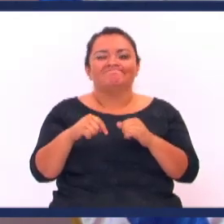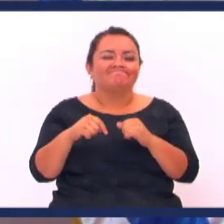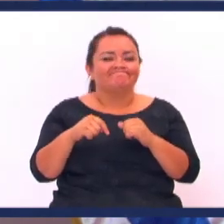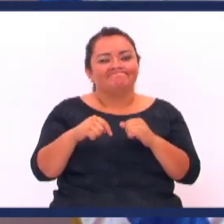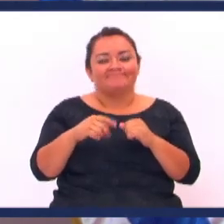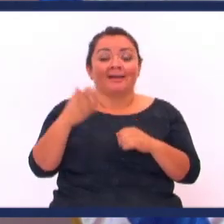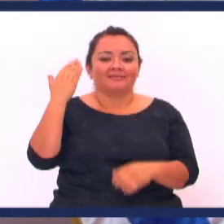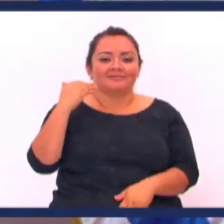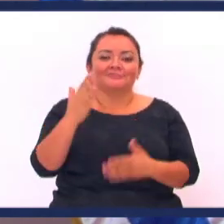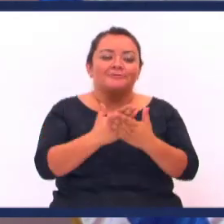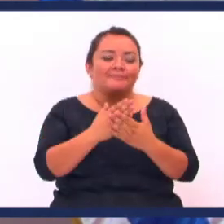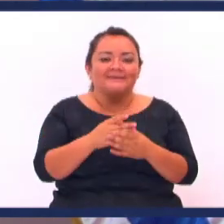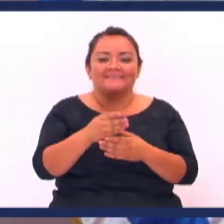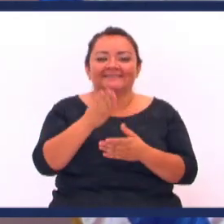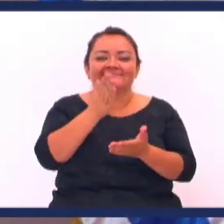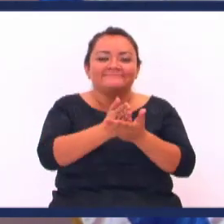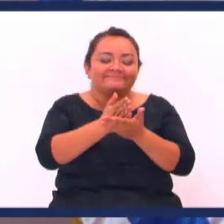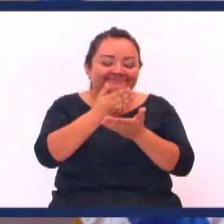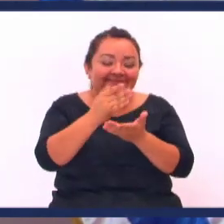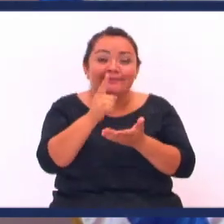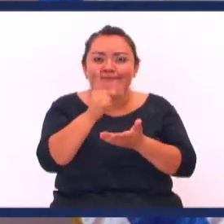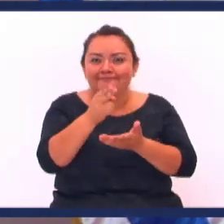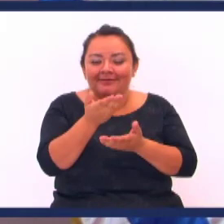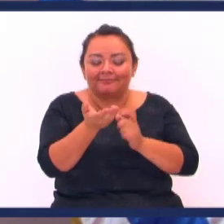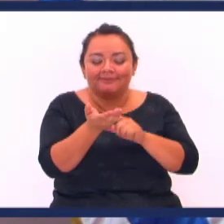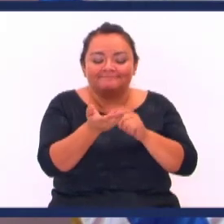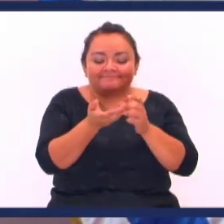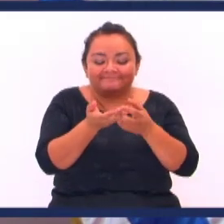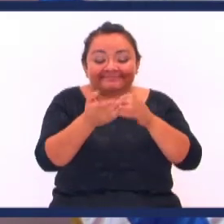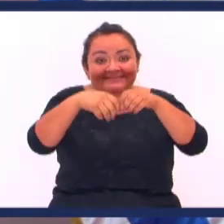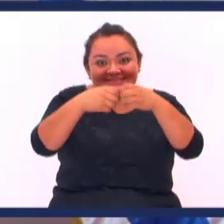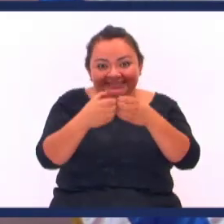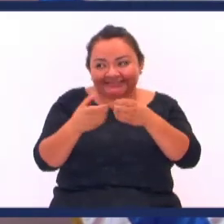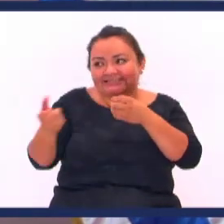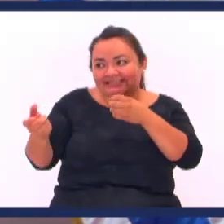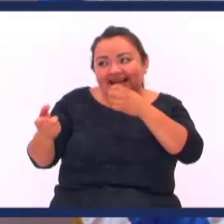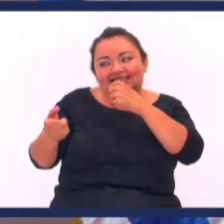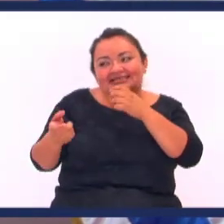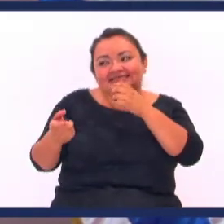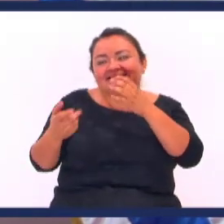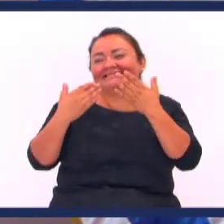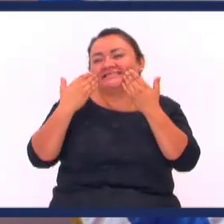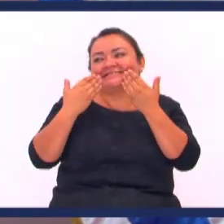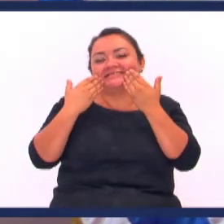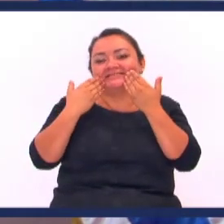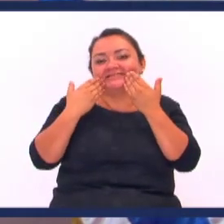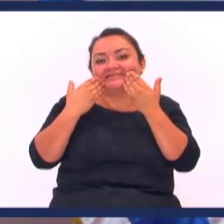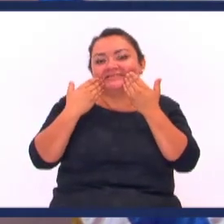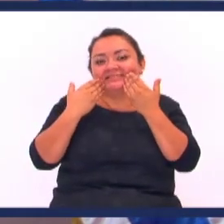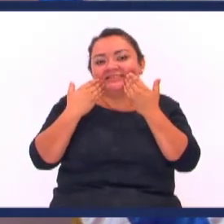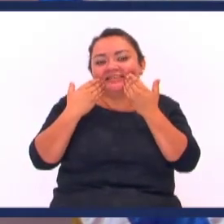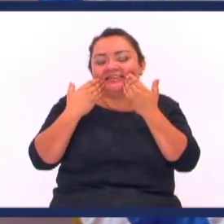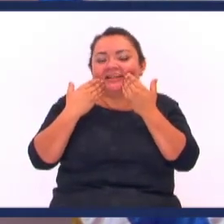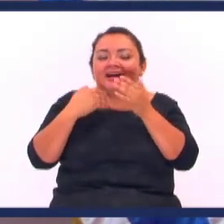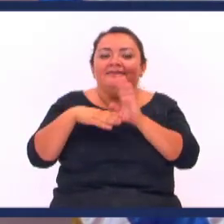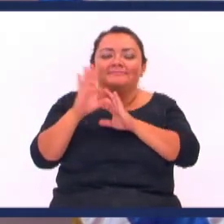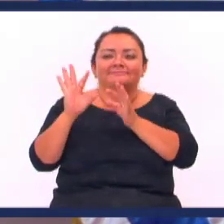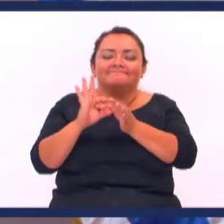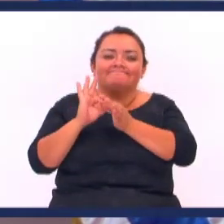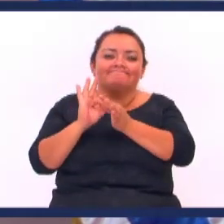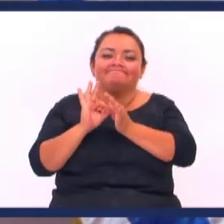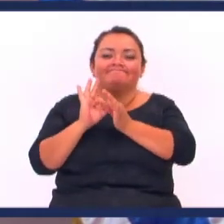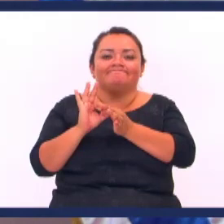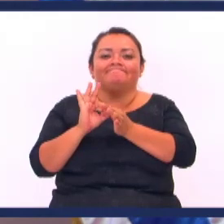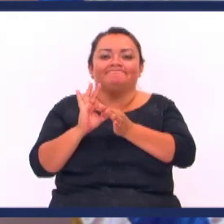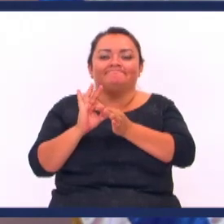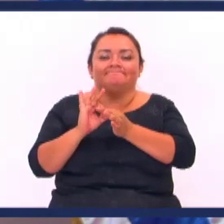Cuando nos tocaba Compartir el pedazo De semita Cuando nos tocaba Comer lo que caía Por tener lo que queríamos Había más comunión